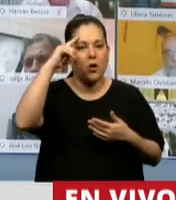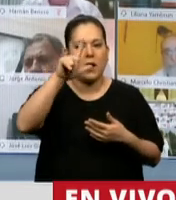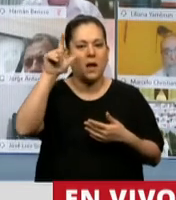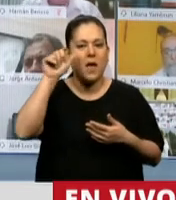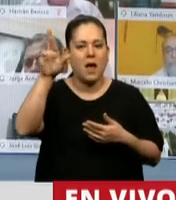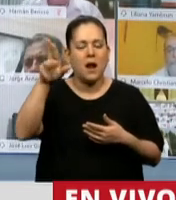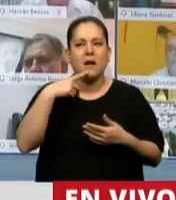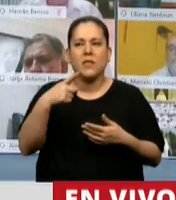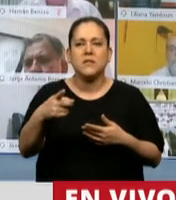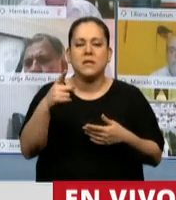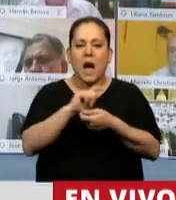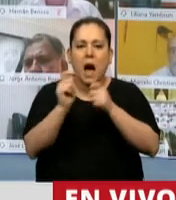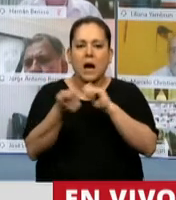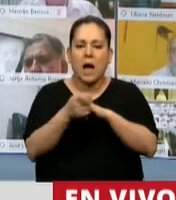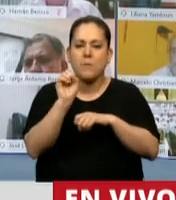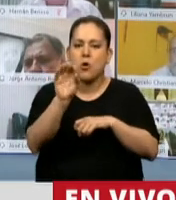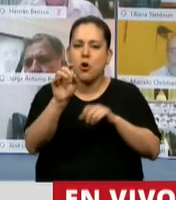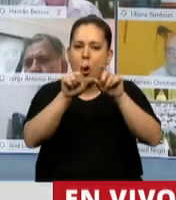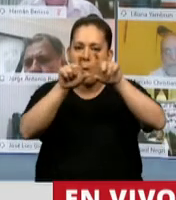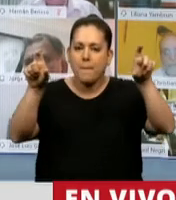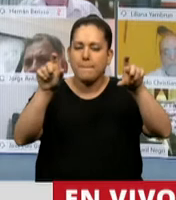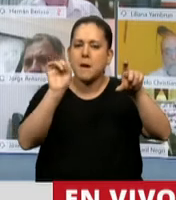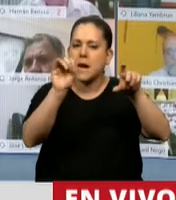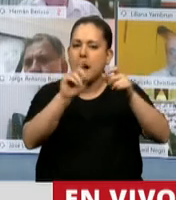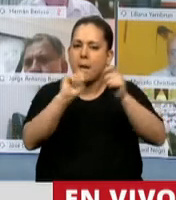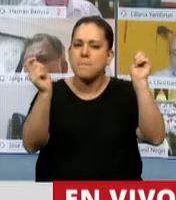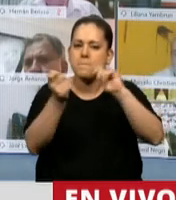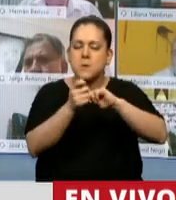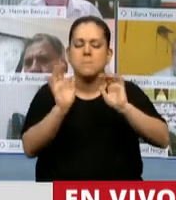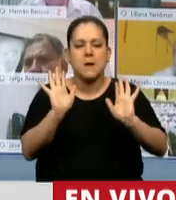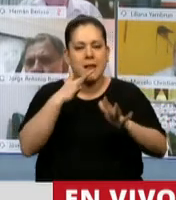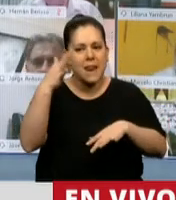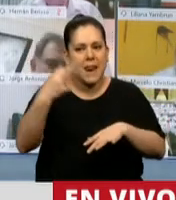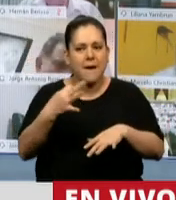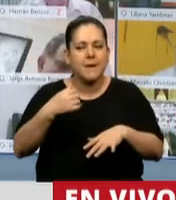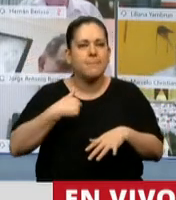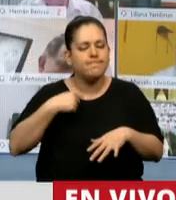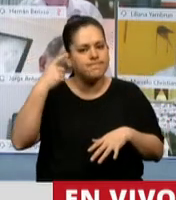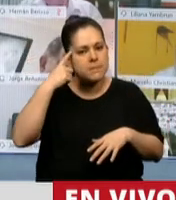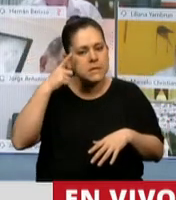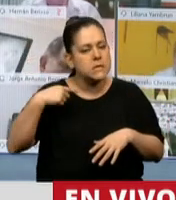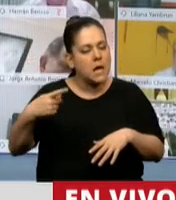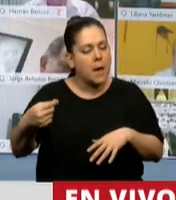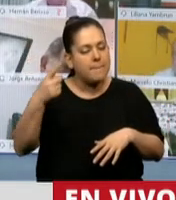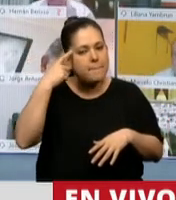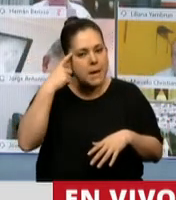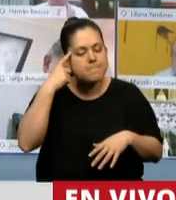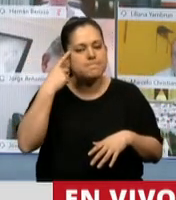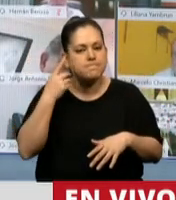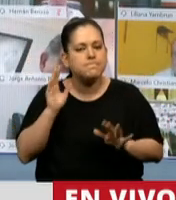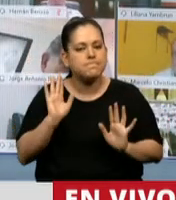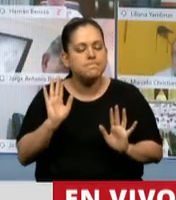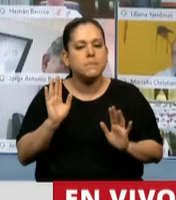el cambio de denominación y la verdad que siempre cuando